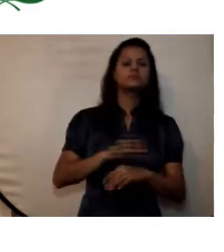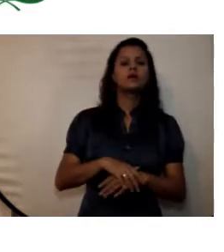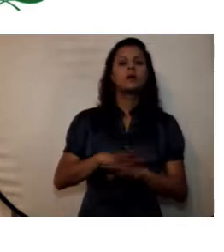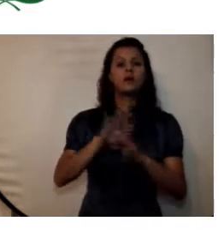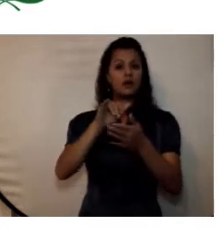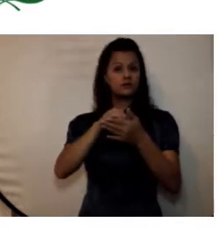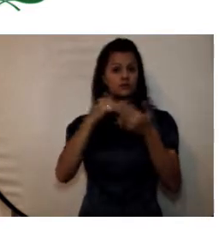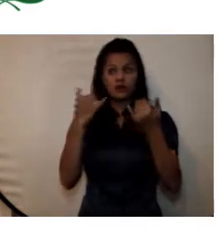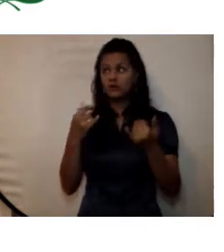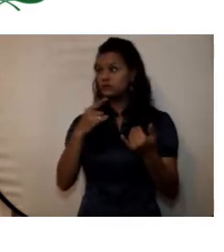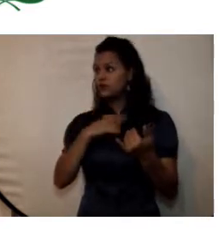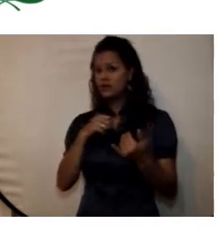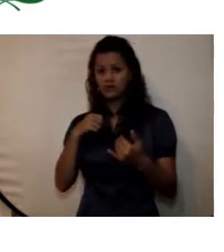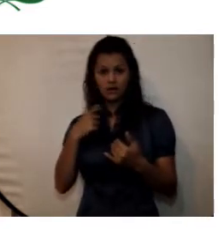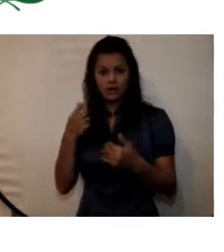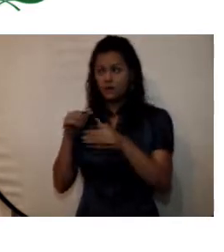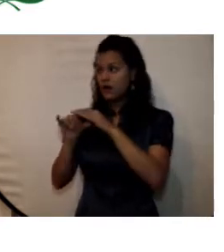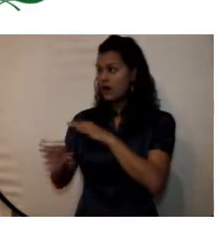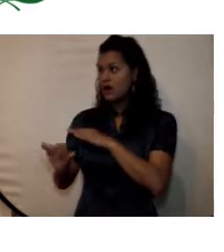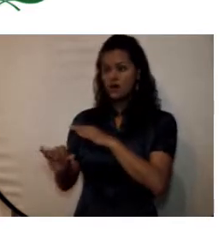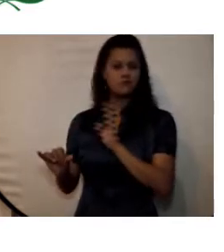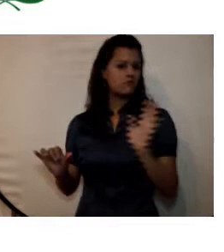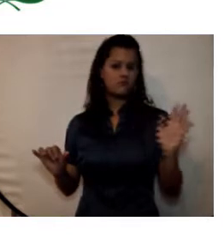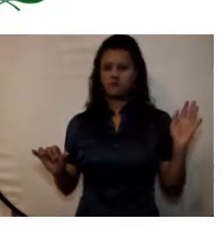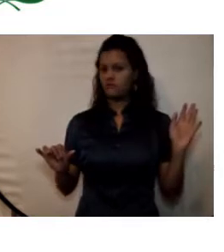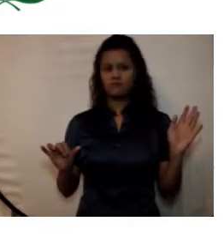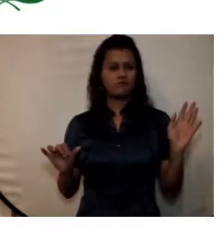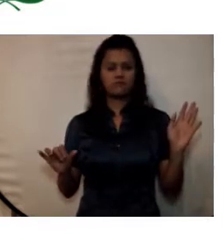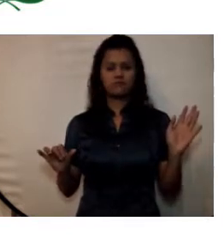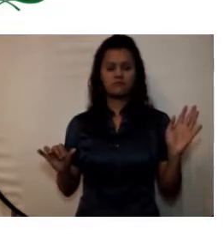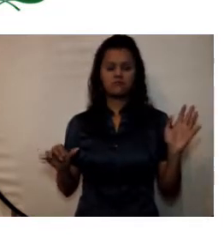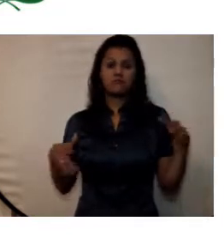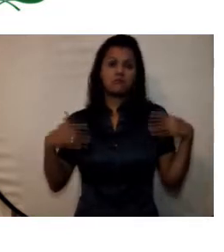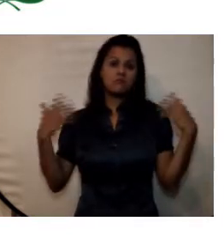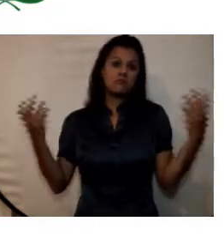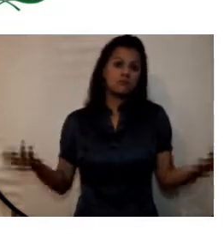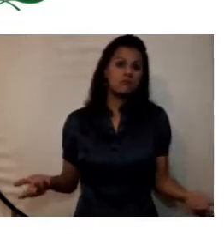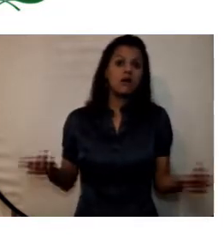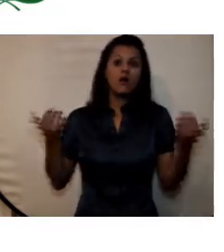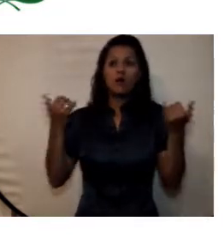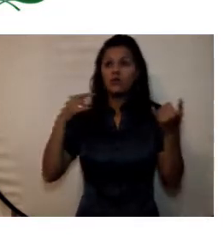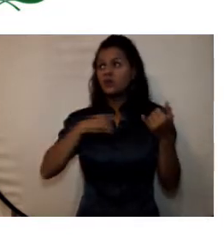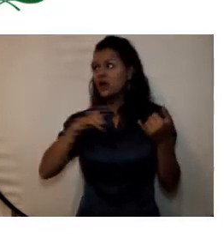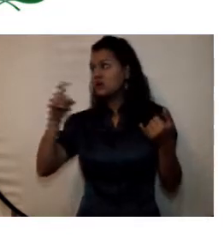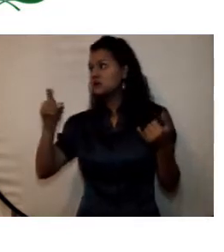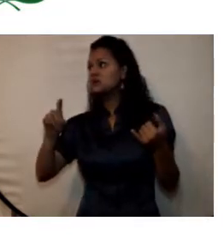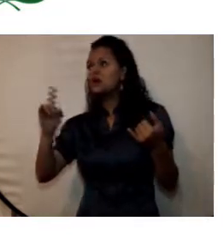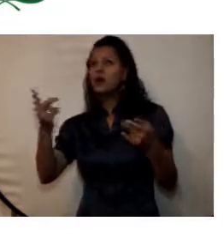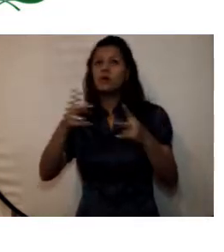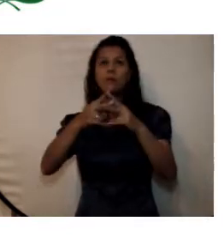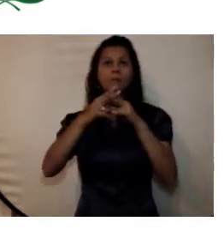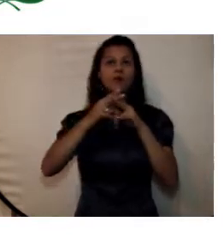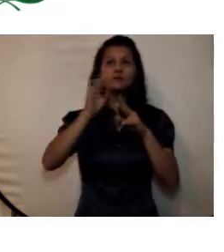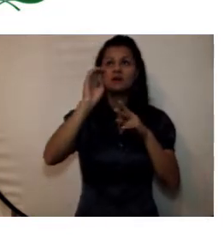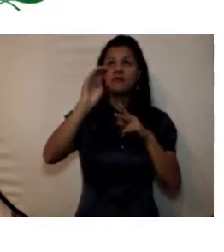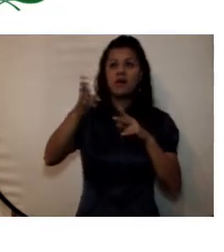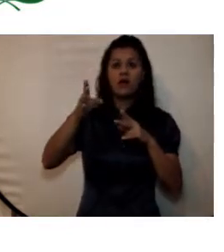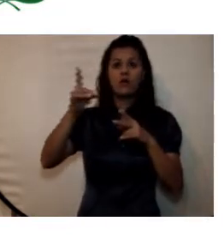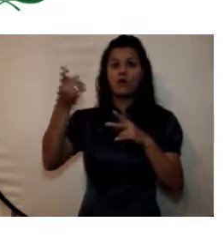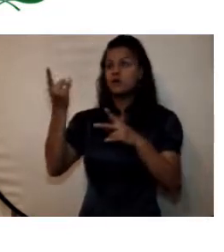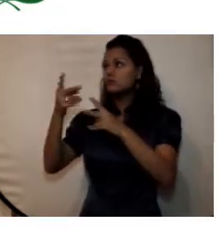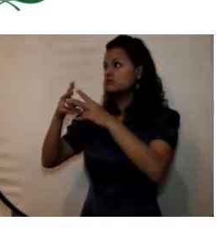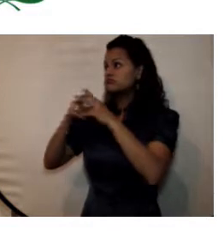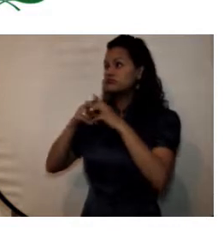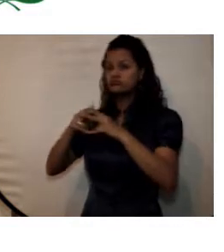tiene pasivos la universidad no ha requerido hasta el momento de ningún préstamo de ninguna entidad financiera